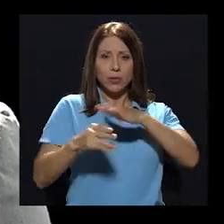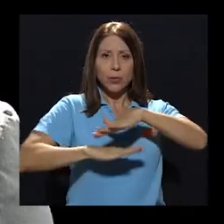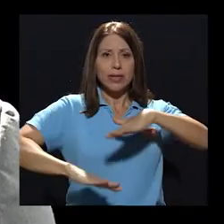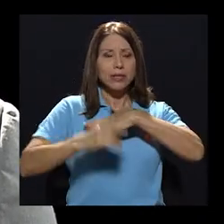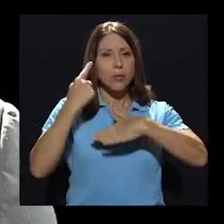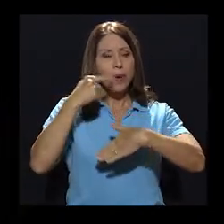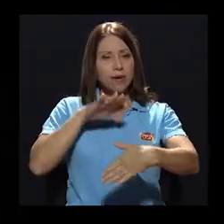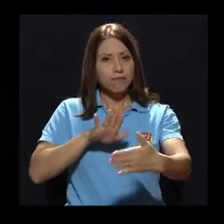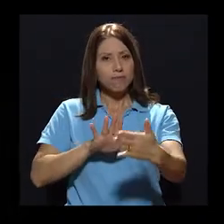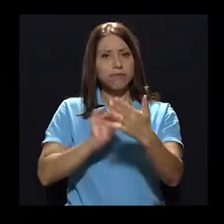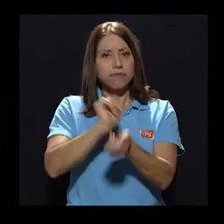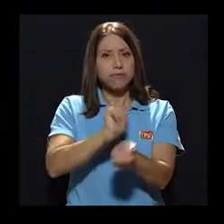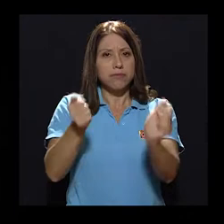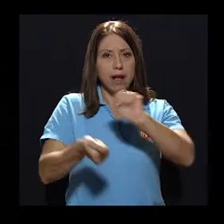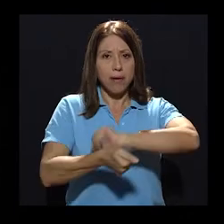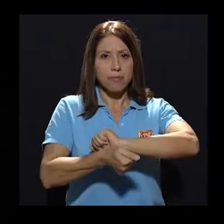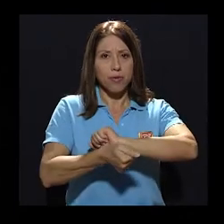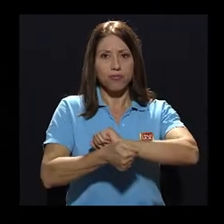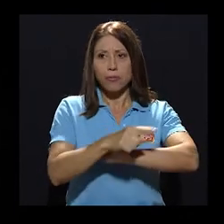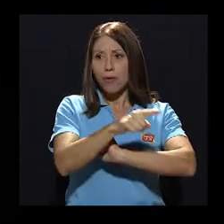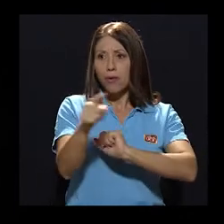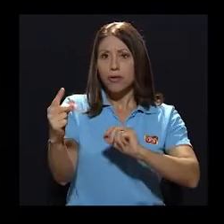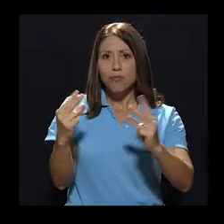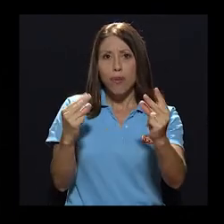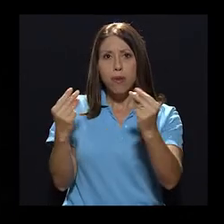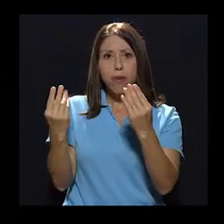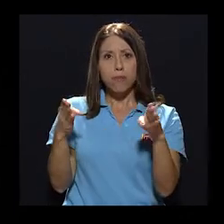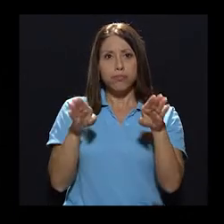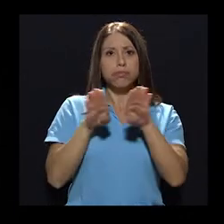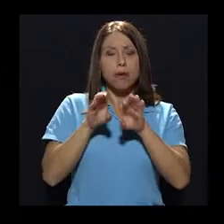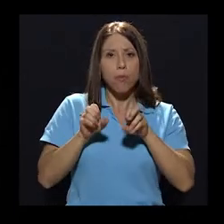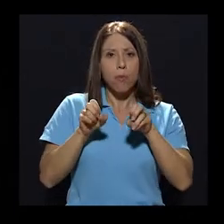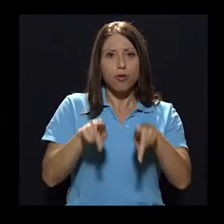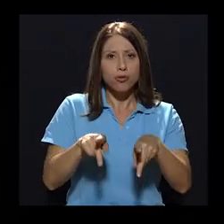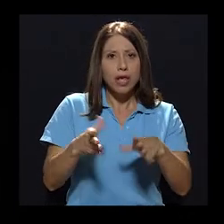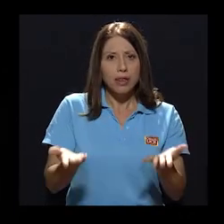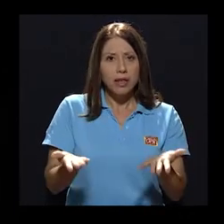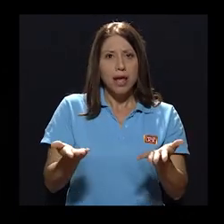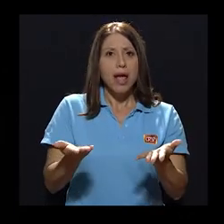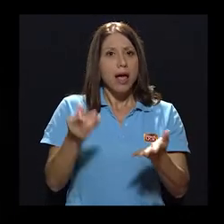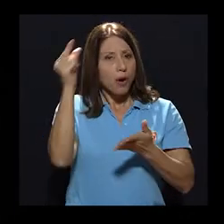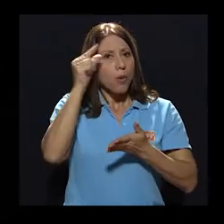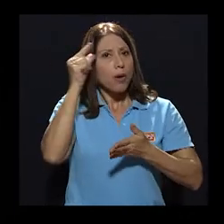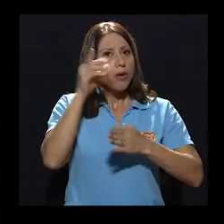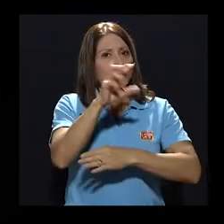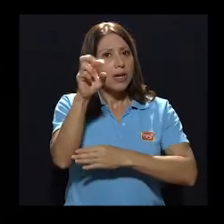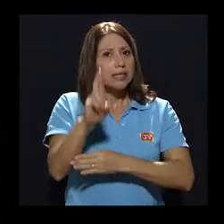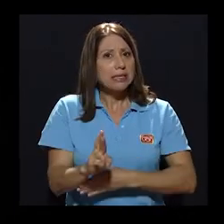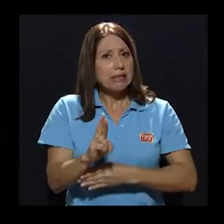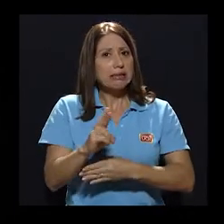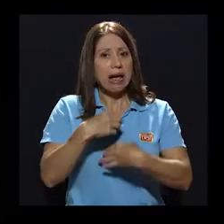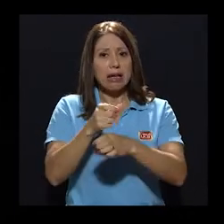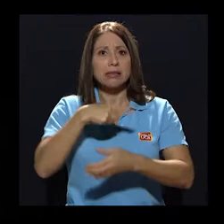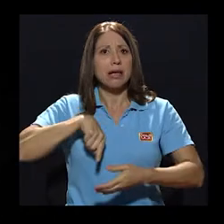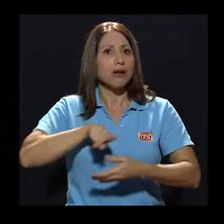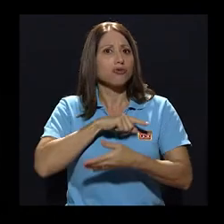este cambio. Al cerrarnos esa posibilidad, el Estado costarricense nos deja con las manos atadas.